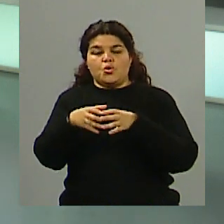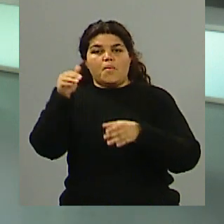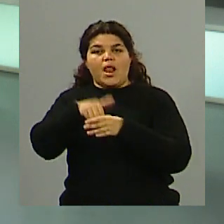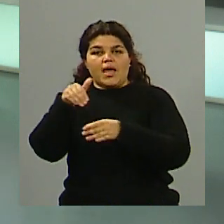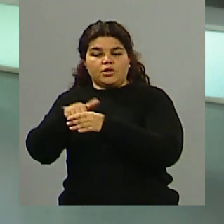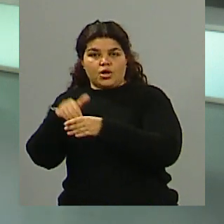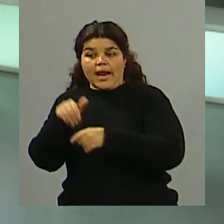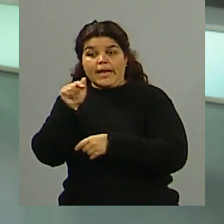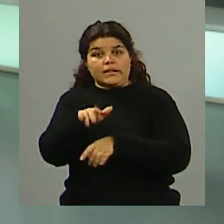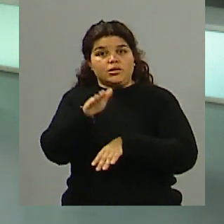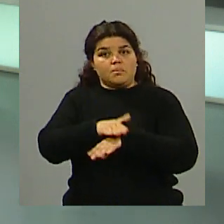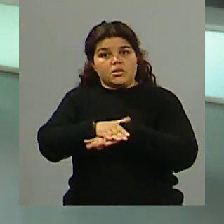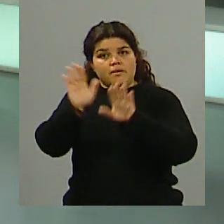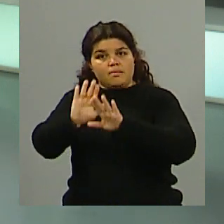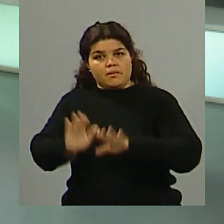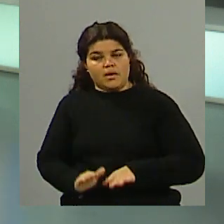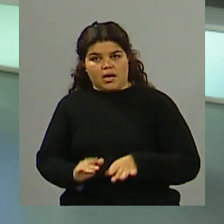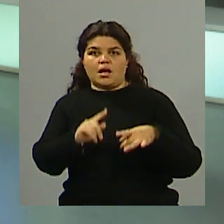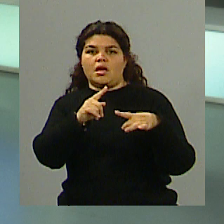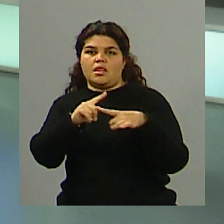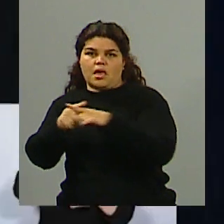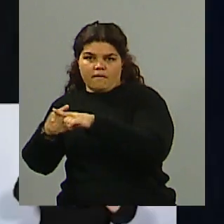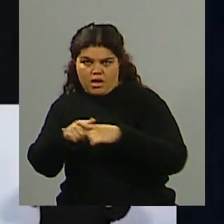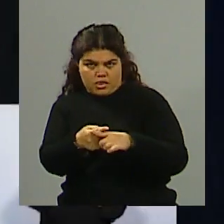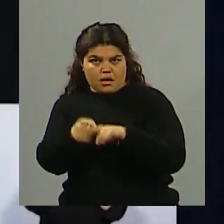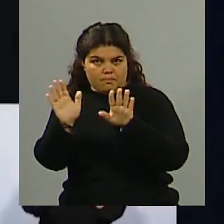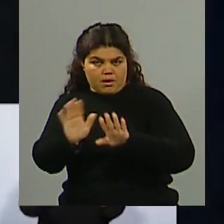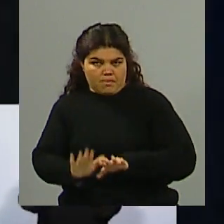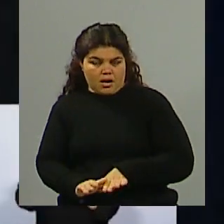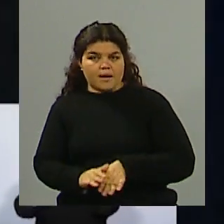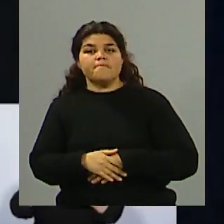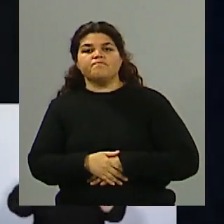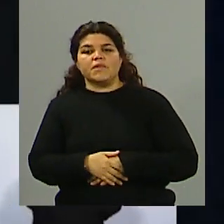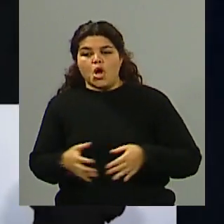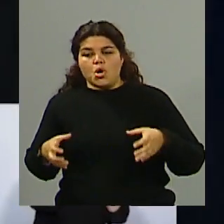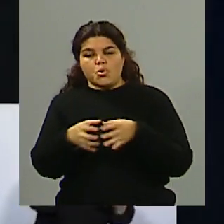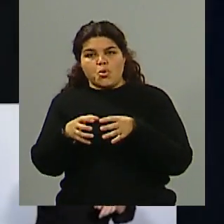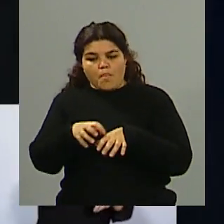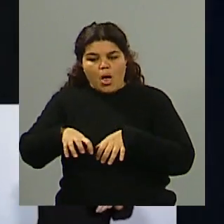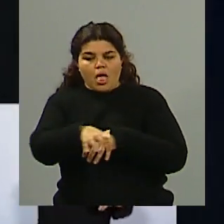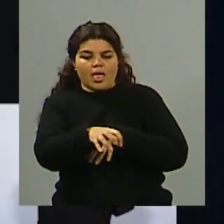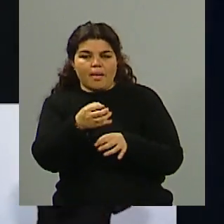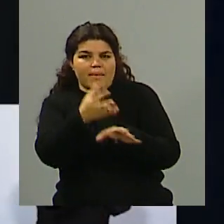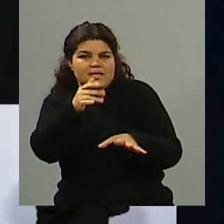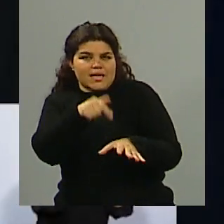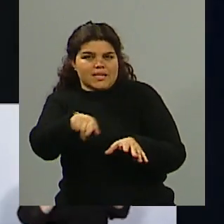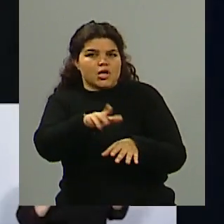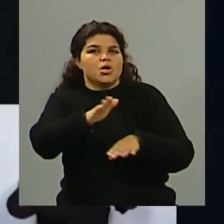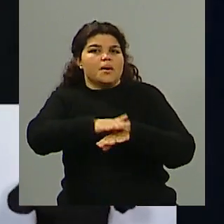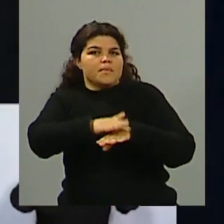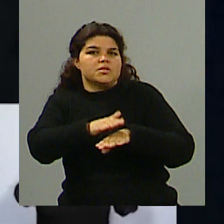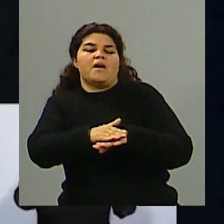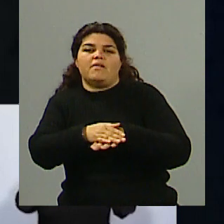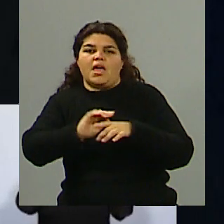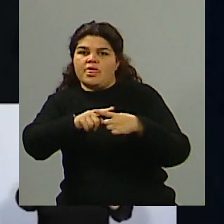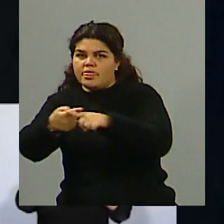son quienes lo organizan, allí hay un grupo de especialistas que son los que se encargan de todo lo que es el